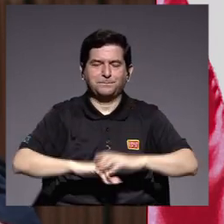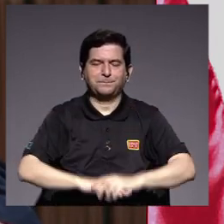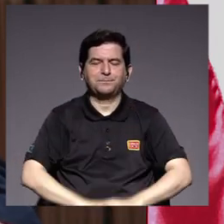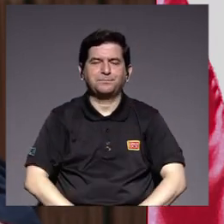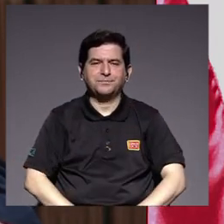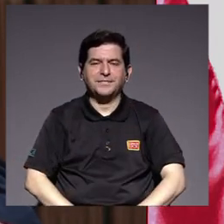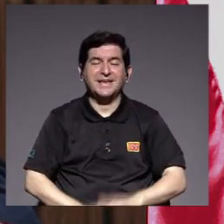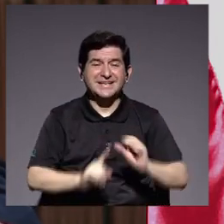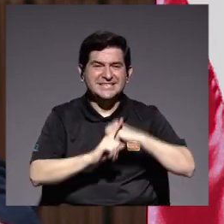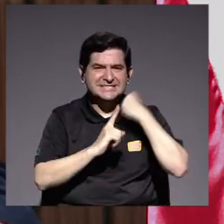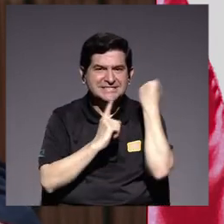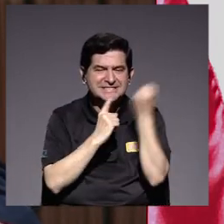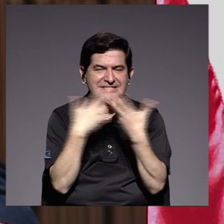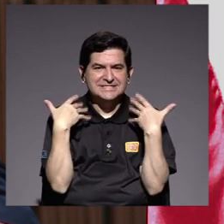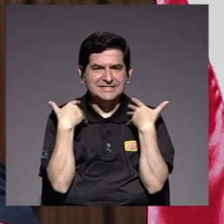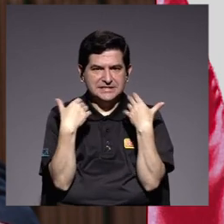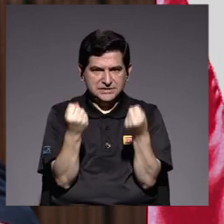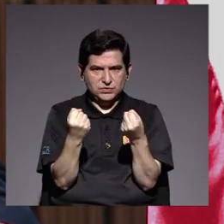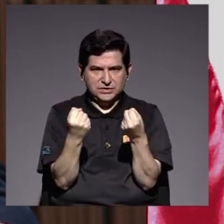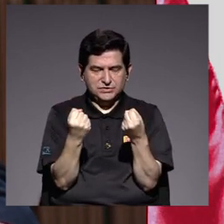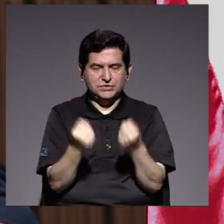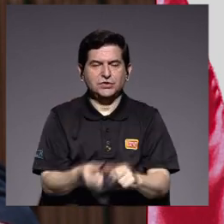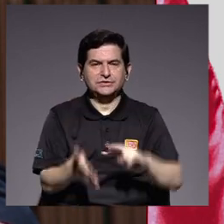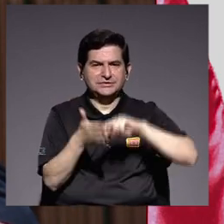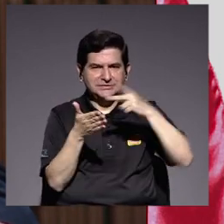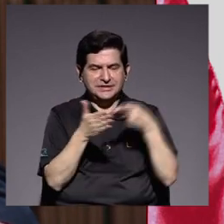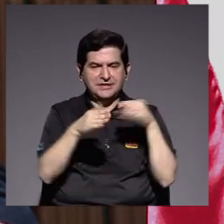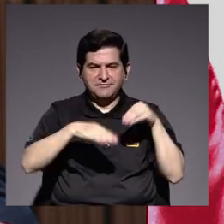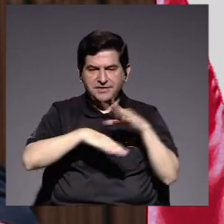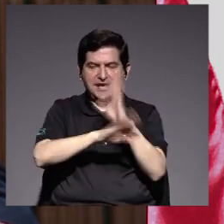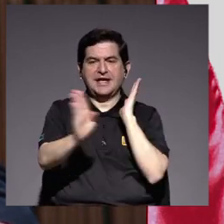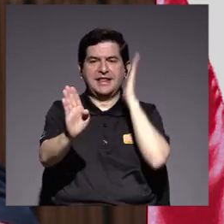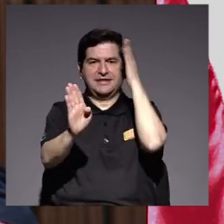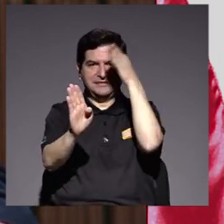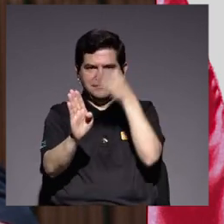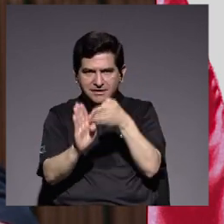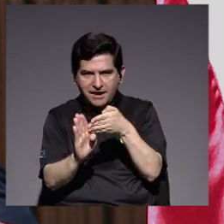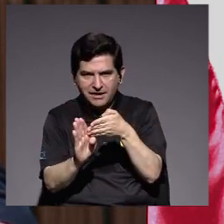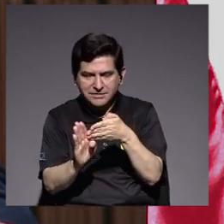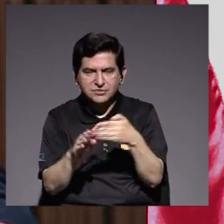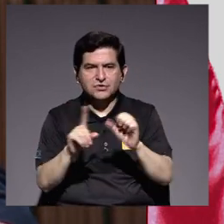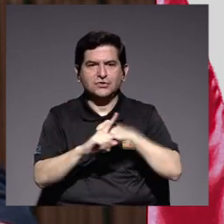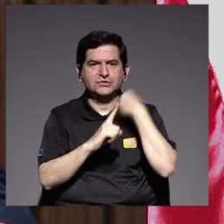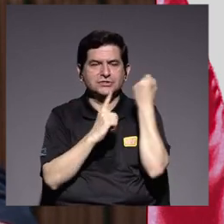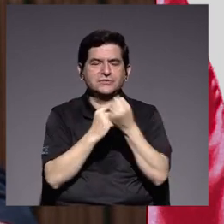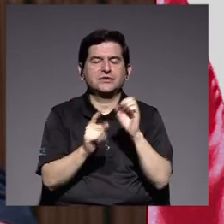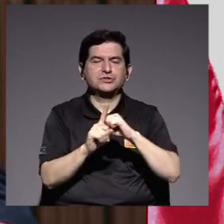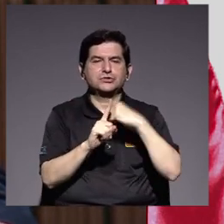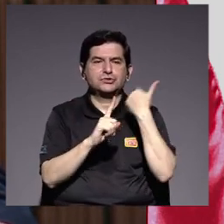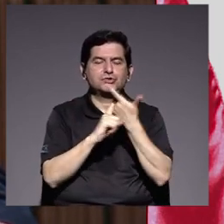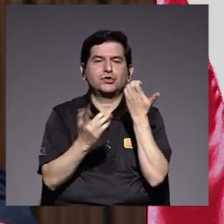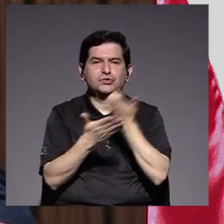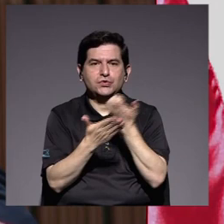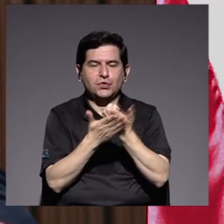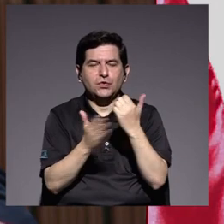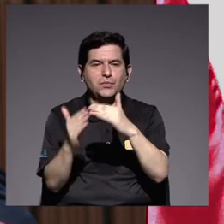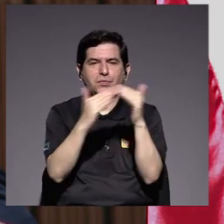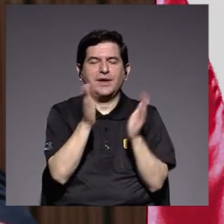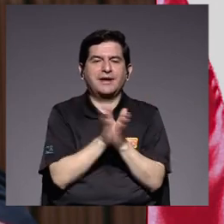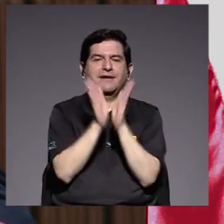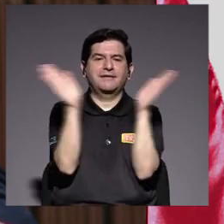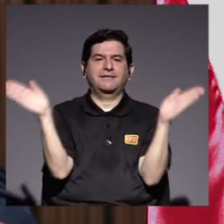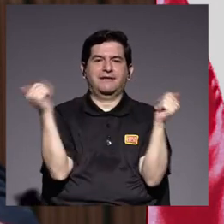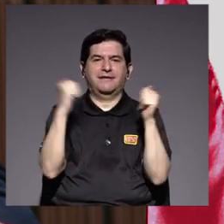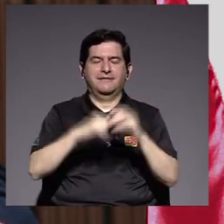la situación sanitaria sin duda alguna genera un efecto directo sobre la situación socioeconómica de la población en general